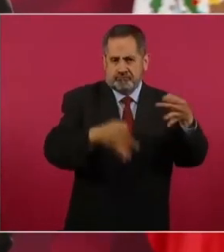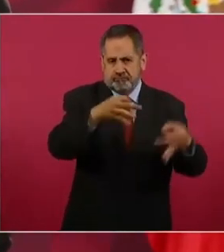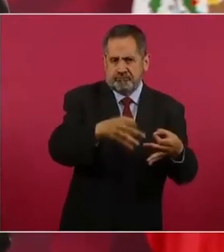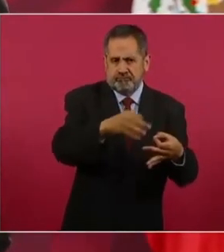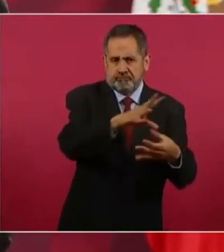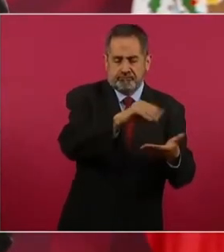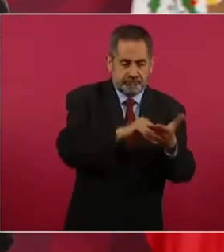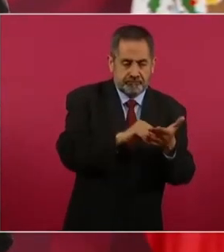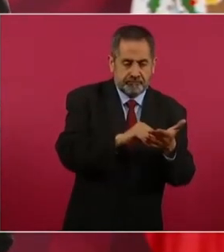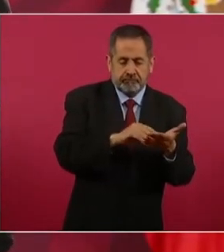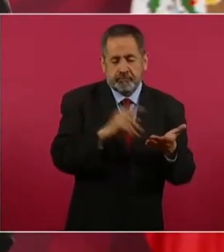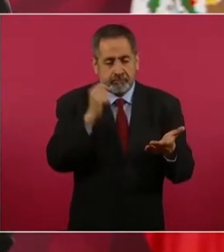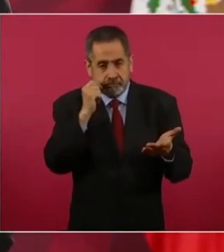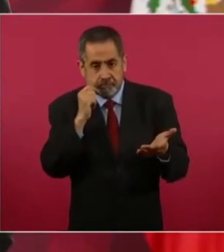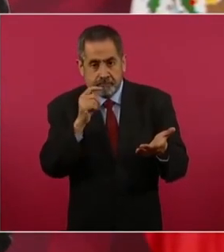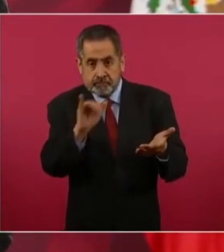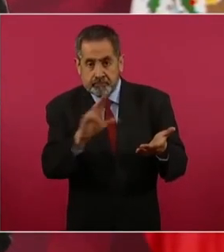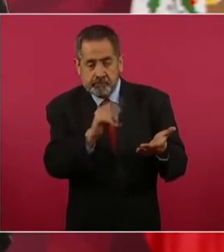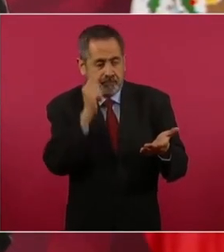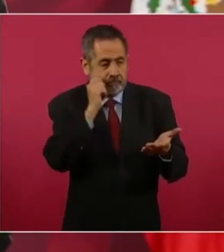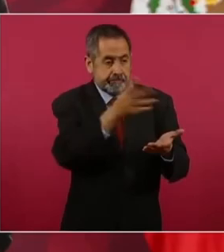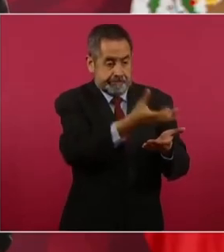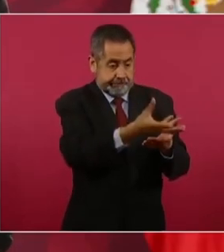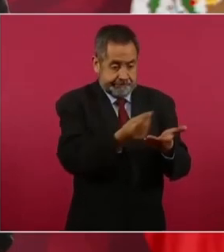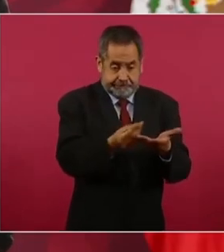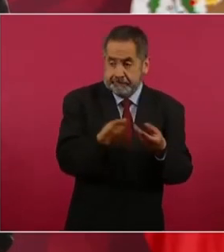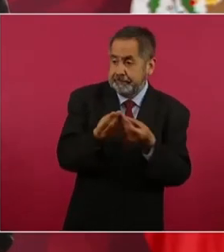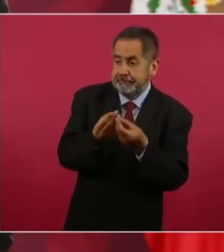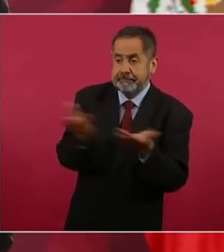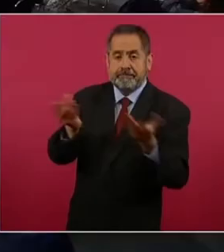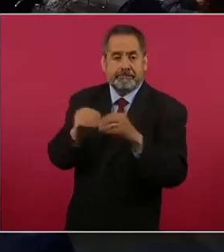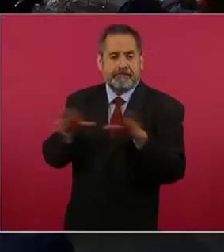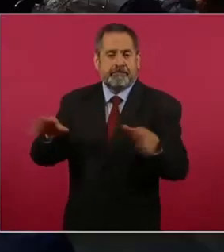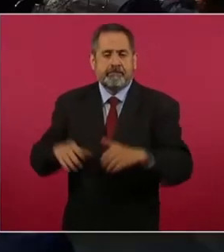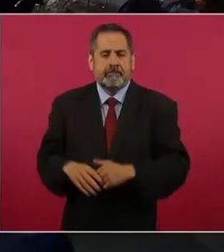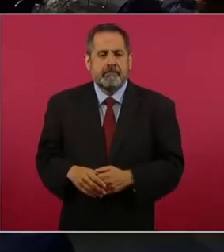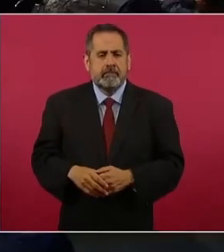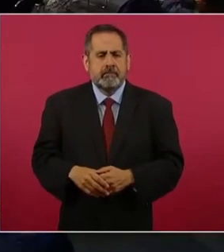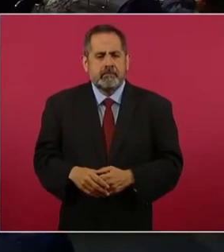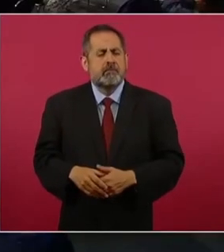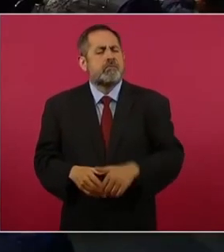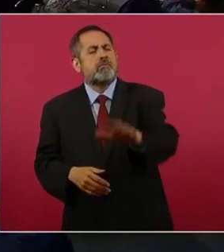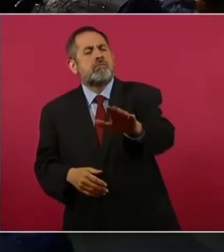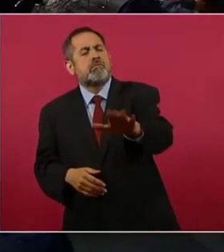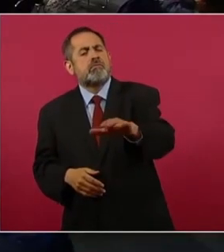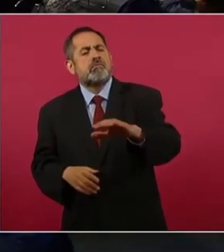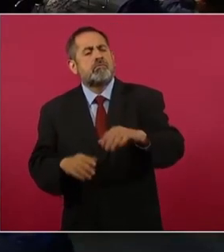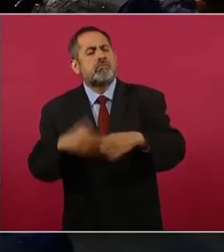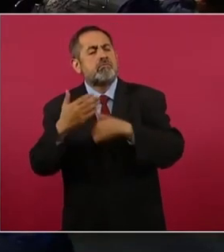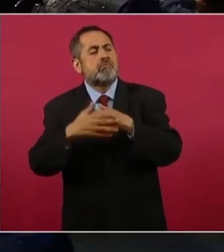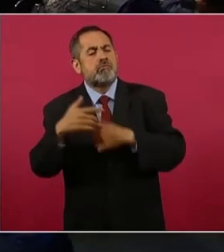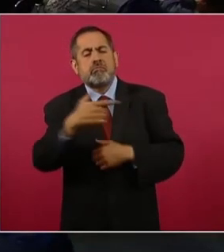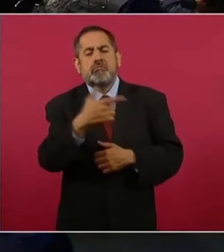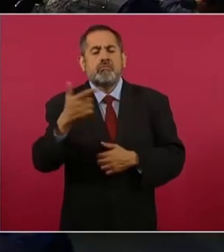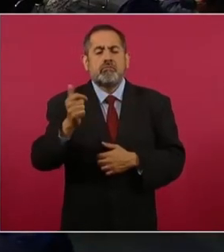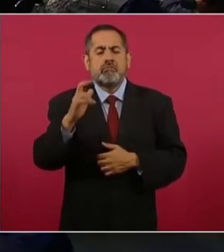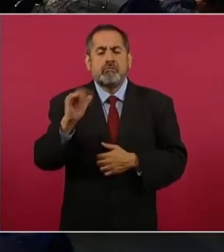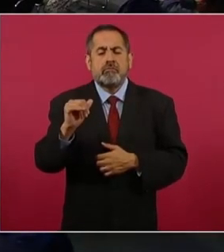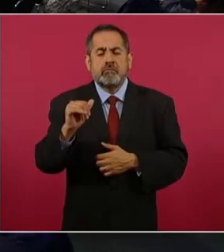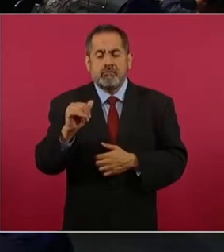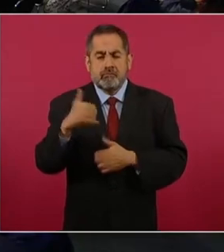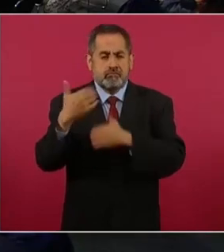que puedan darse a conocer. ¿Solicitaría que se haga un juicio público en el caso de García Luna?